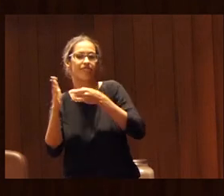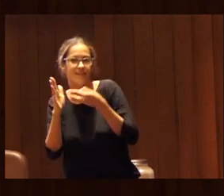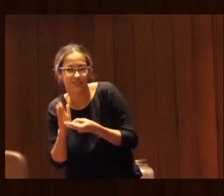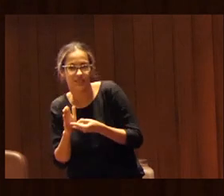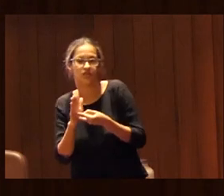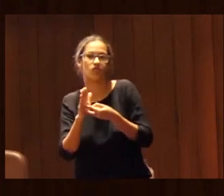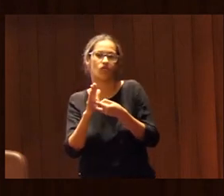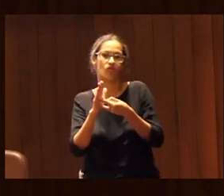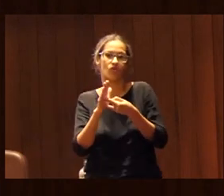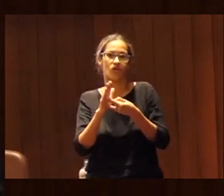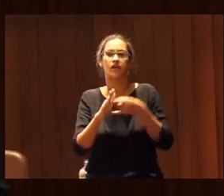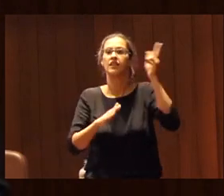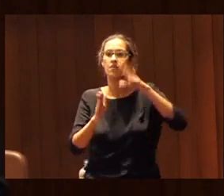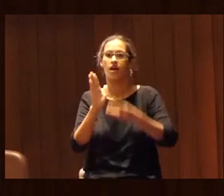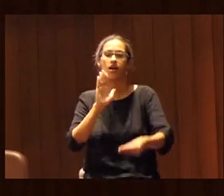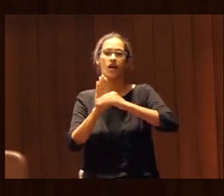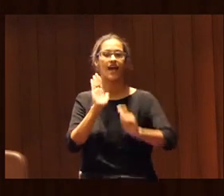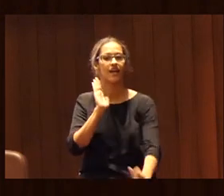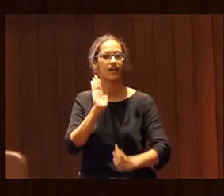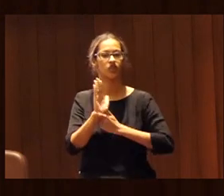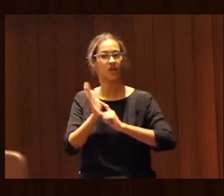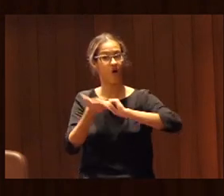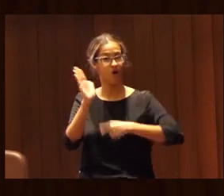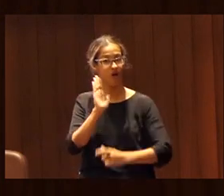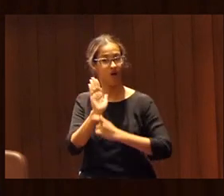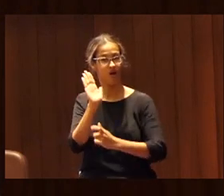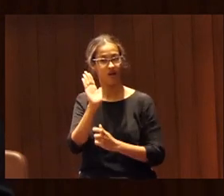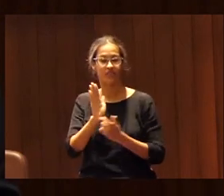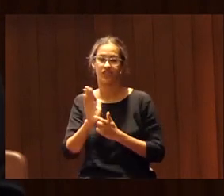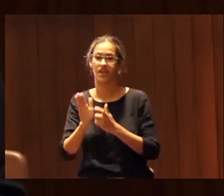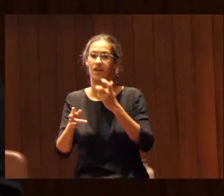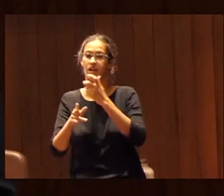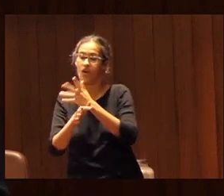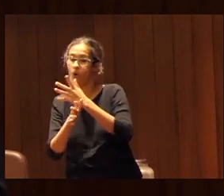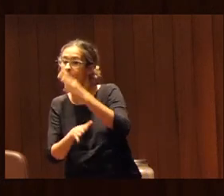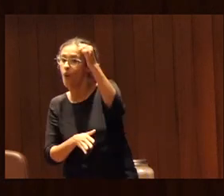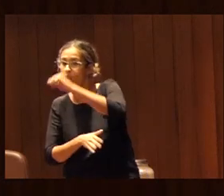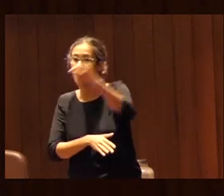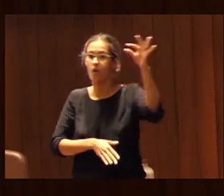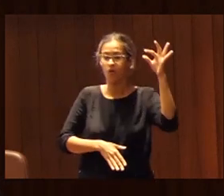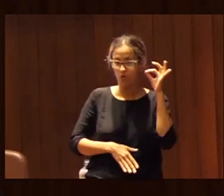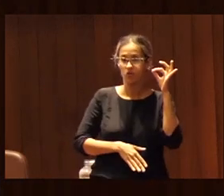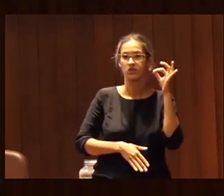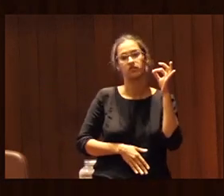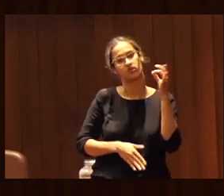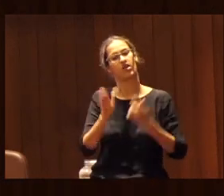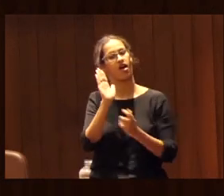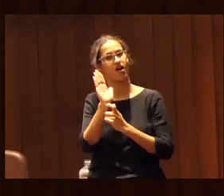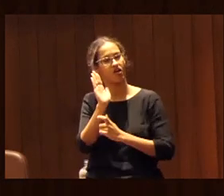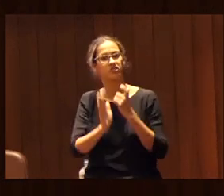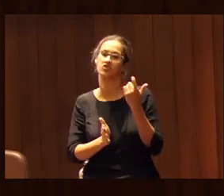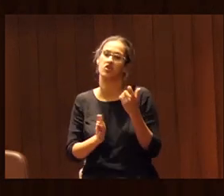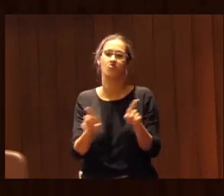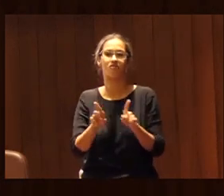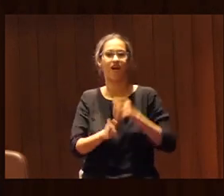hemos incluido cláusulas en los contratos de jugadores y jugadoras de todo el personal técnico o va más allá y vamos a seguir